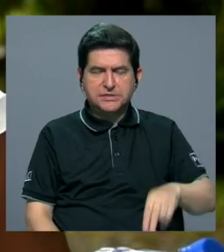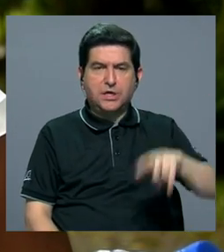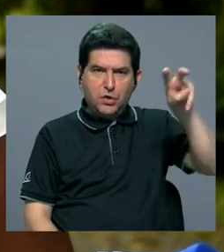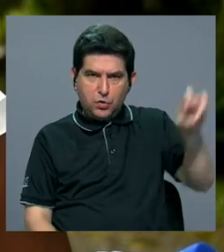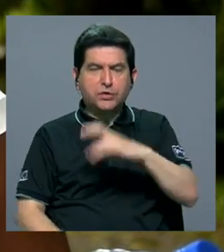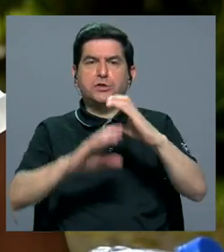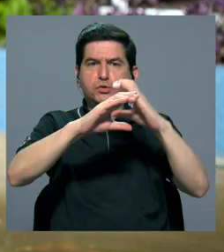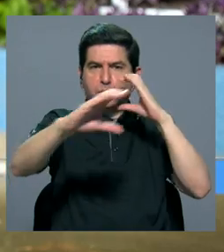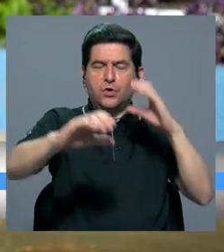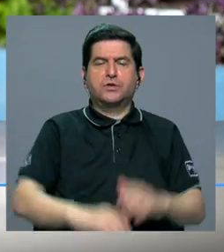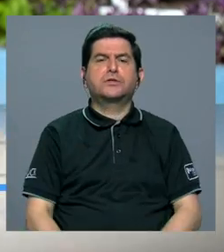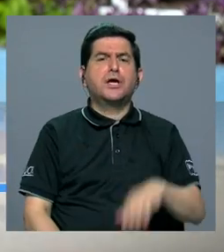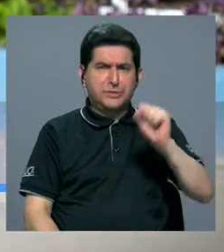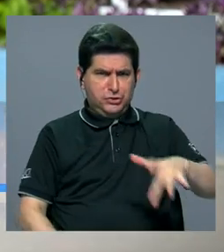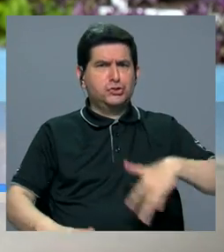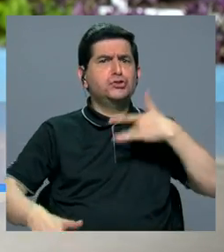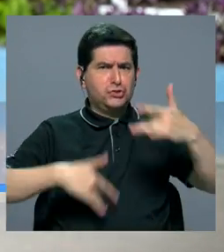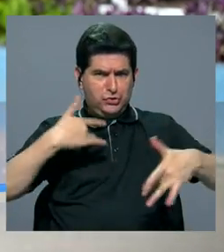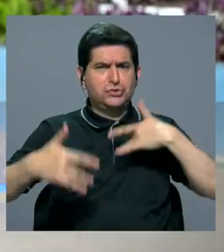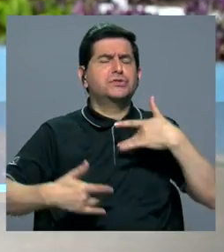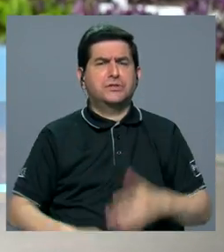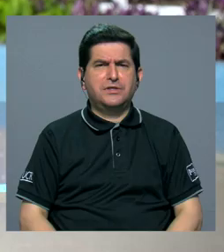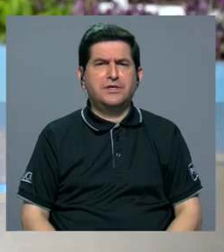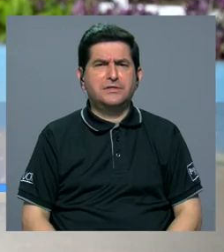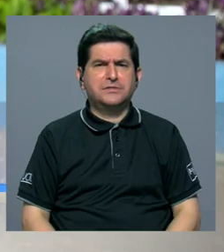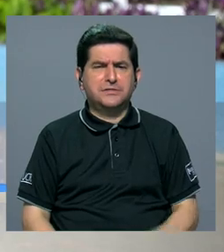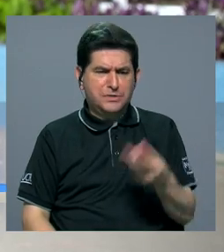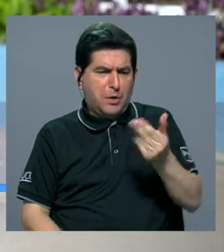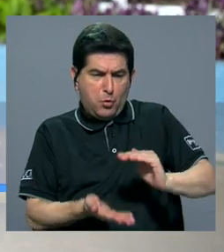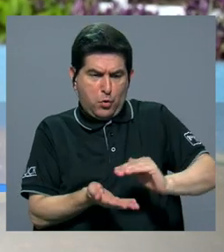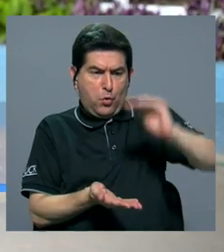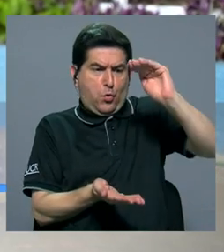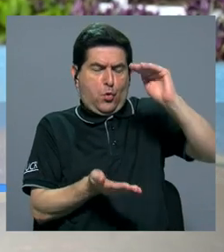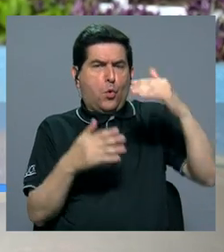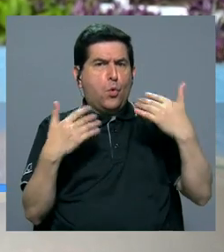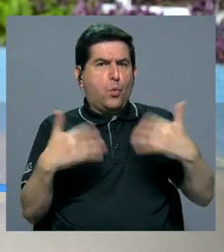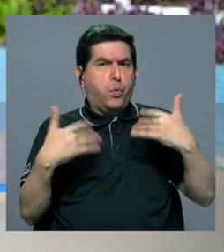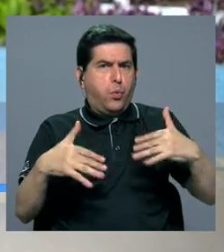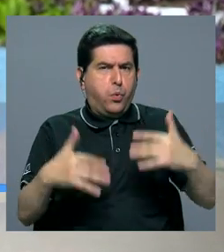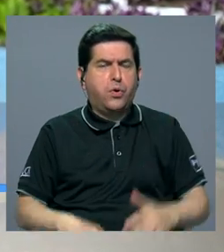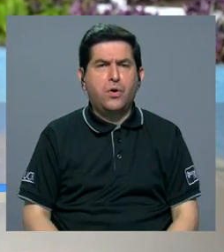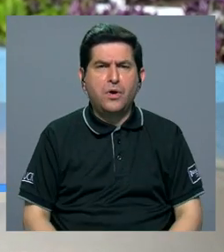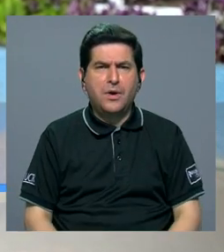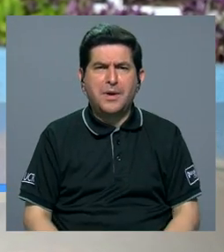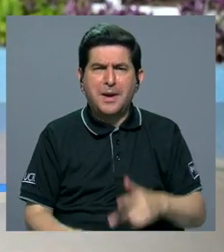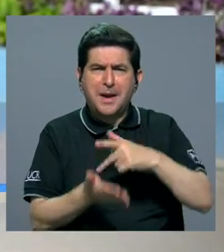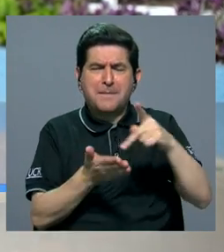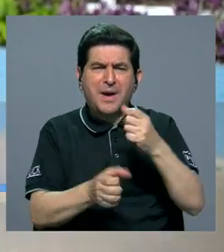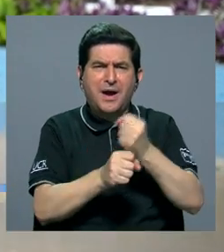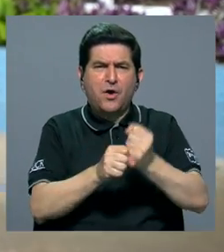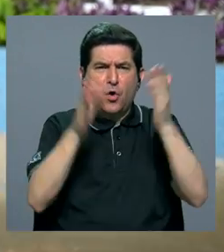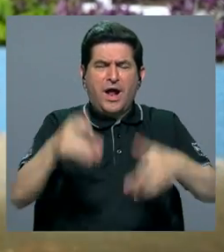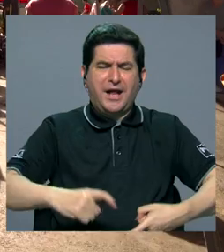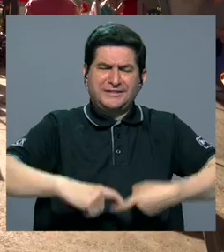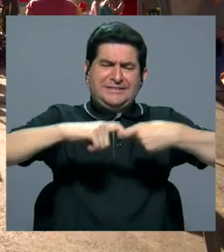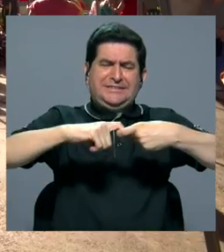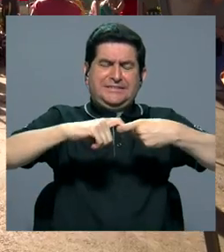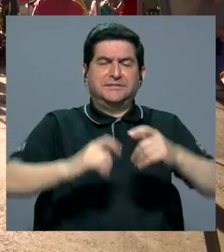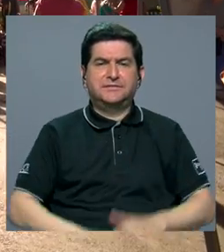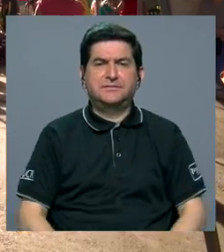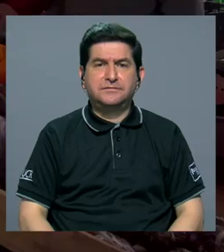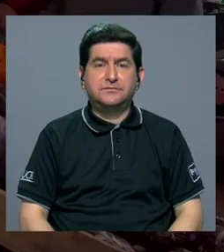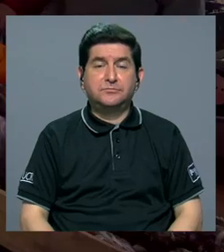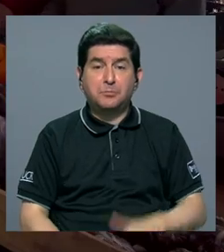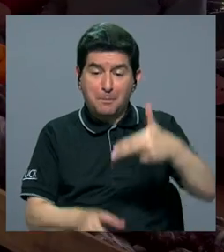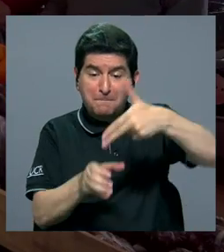el transporte de bus. Sí se siente efectivamente una inflación galopante, unos salarios congelados, cosas